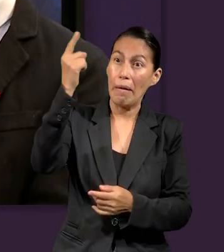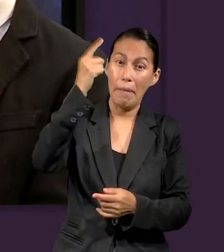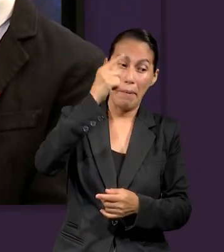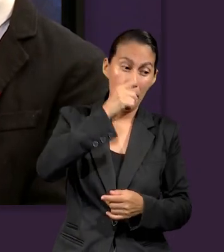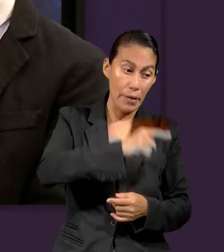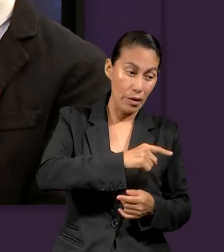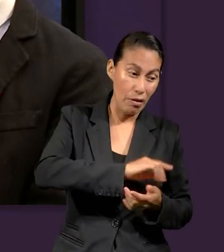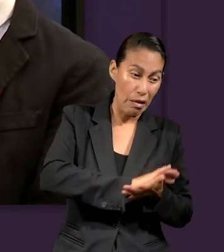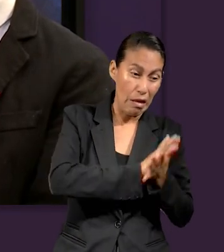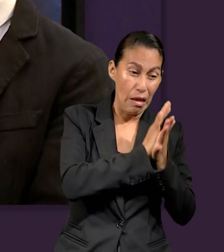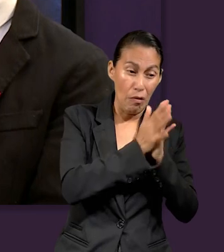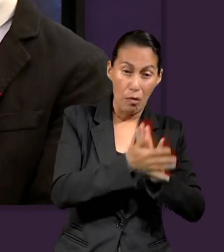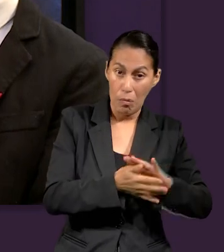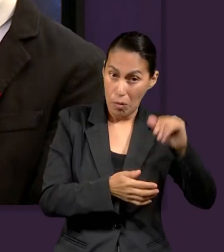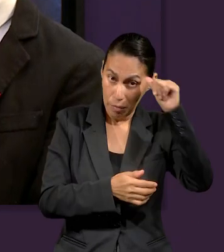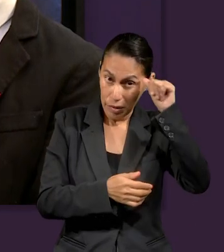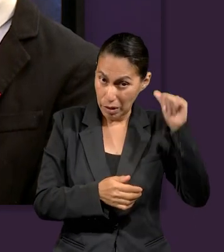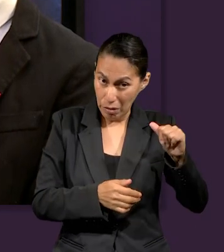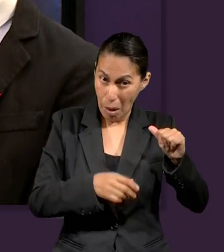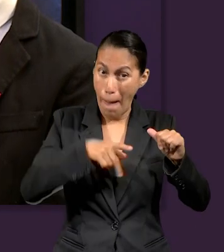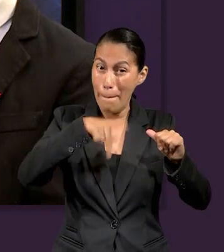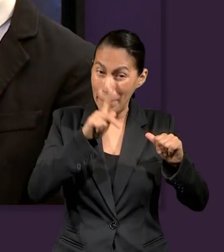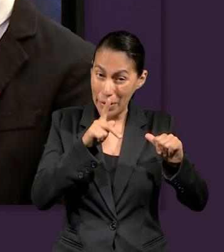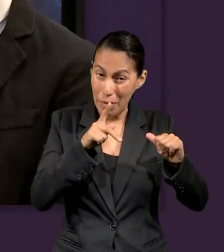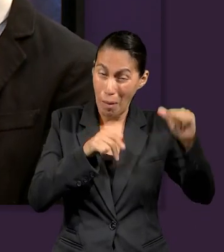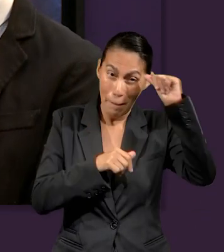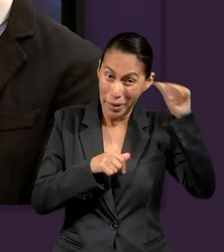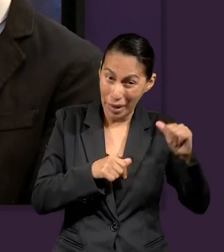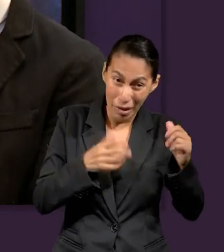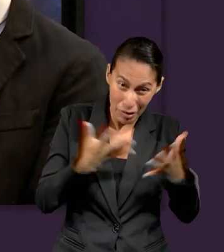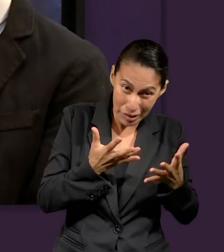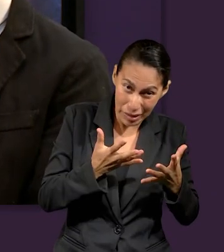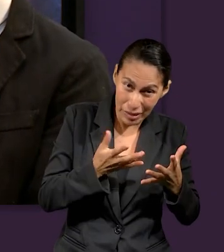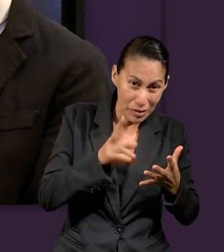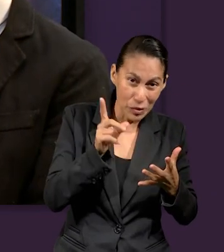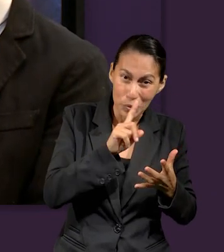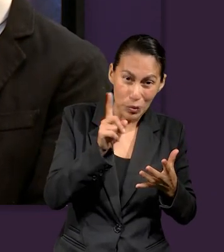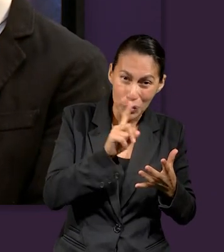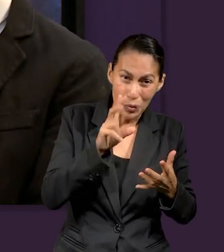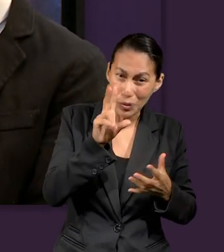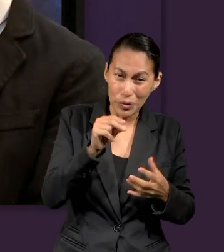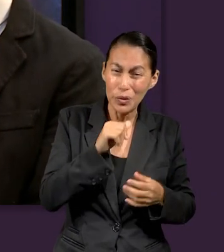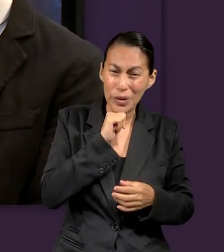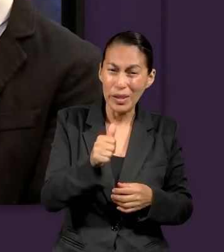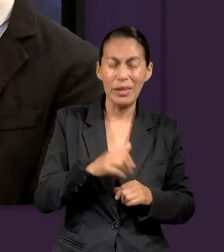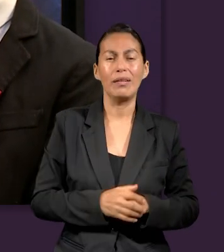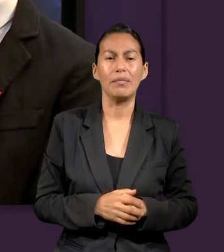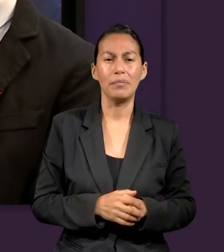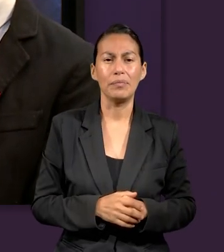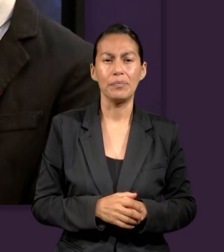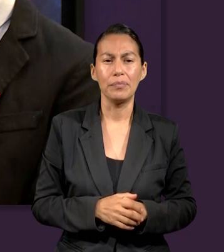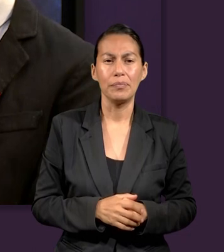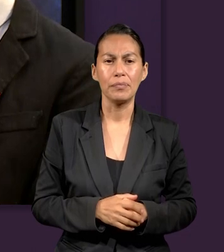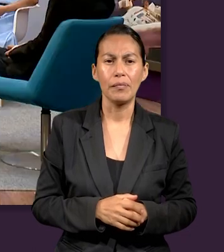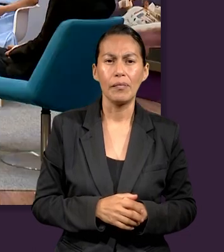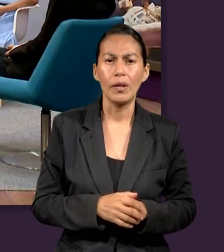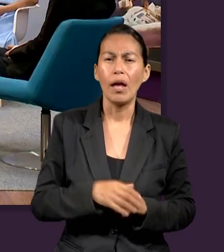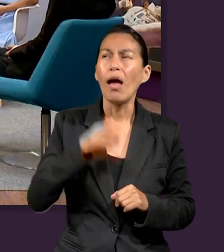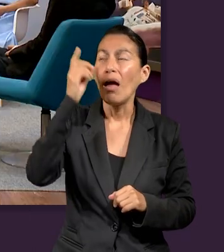que vino, se convirtió en pecador, pero no pecó. Y se convirtió en humano, sin pecar.